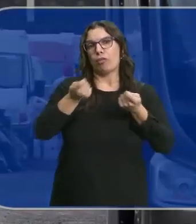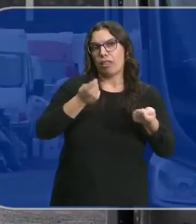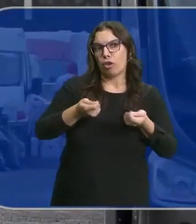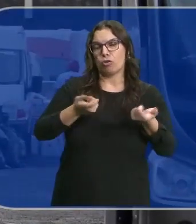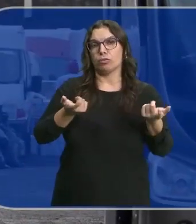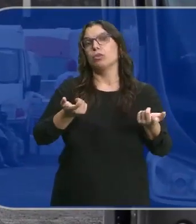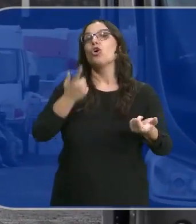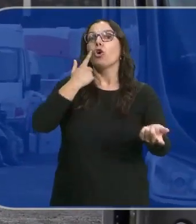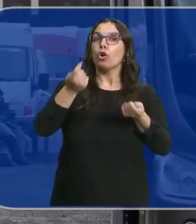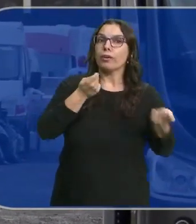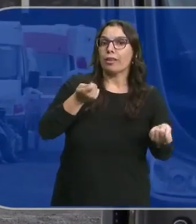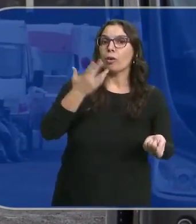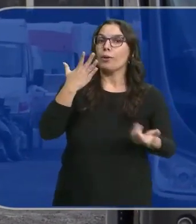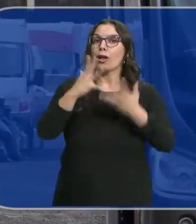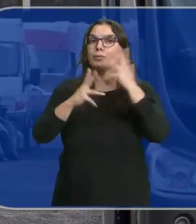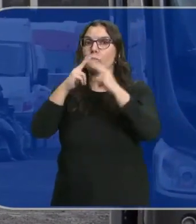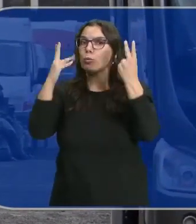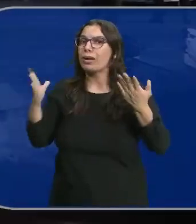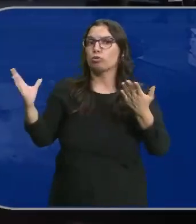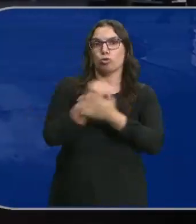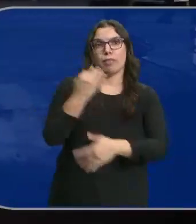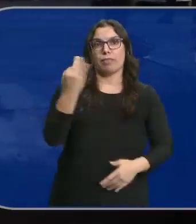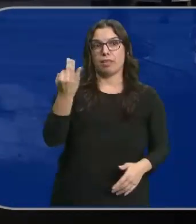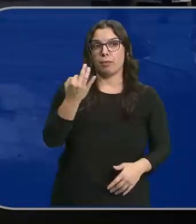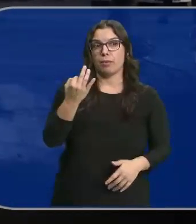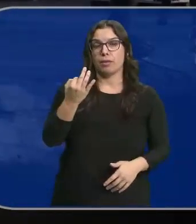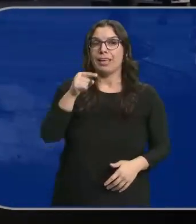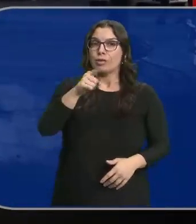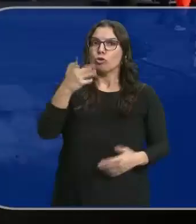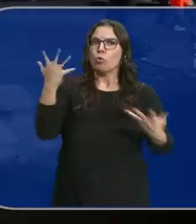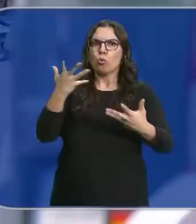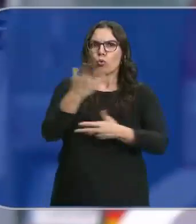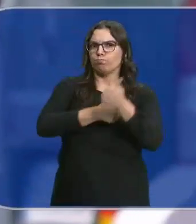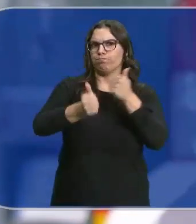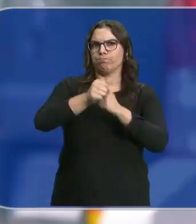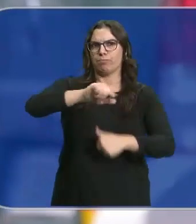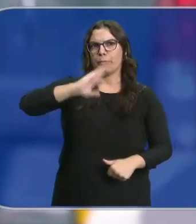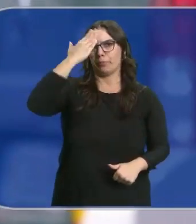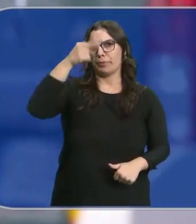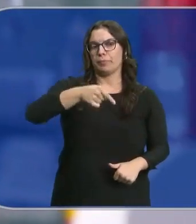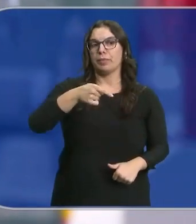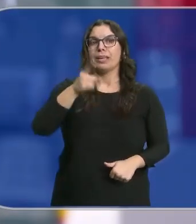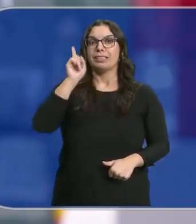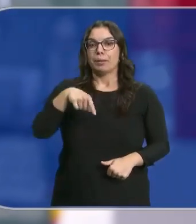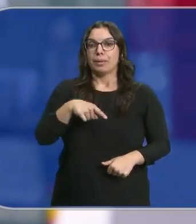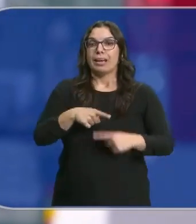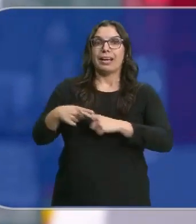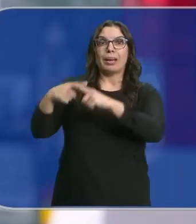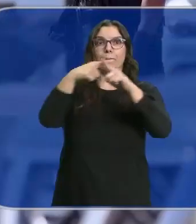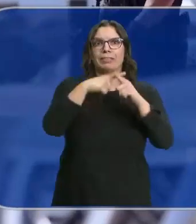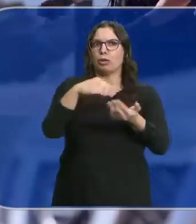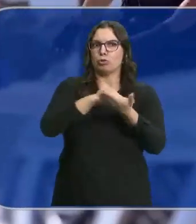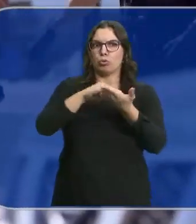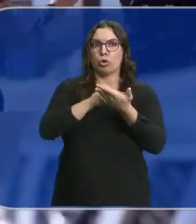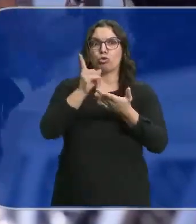de fluidez. Coordinación, pero de todas las administraciones. Eso parece ahora lo más urgente. Y soluciones en el reparto de los migrantes más